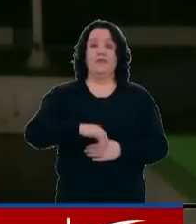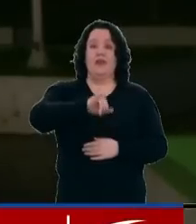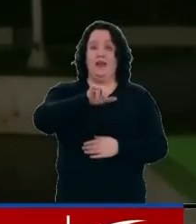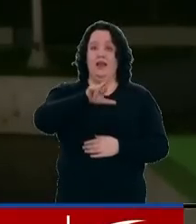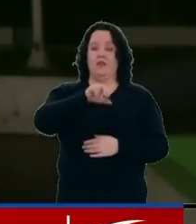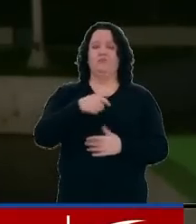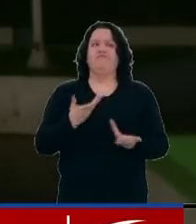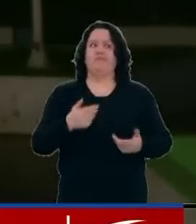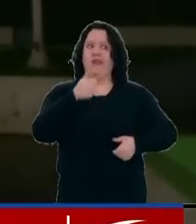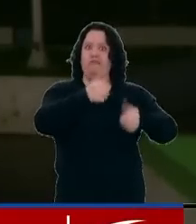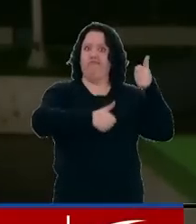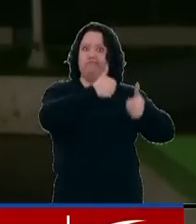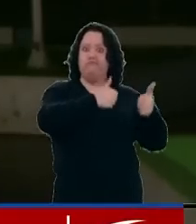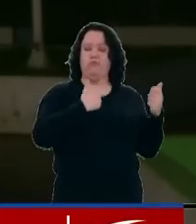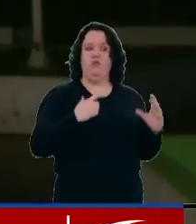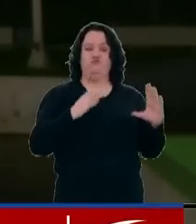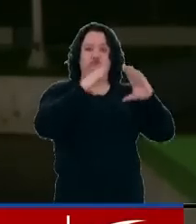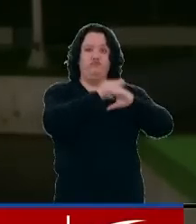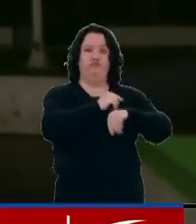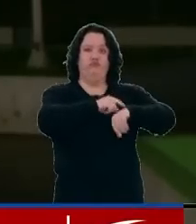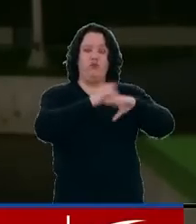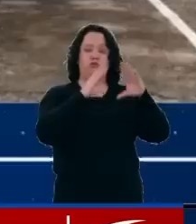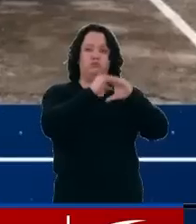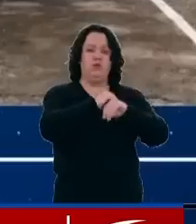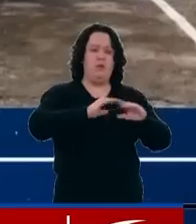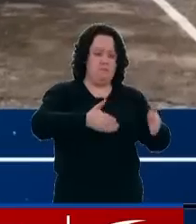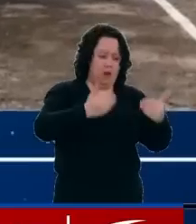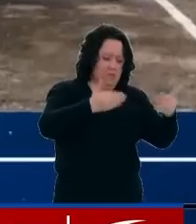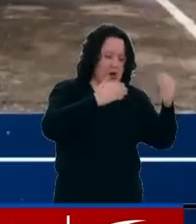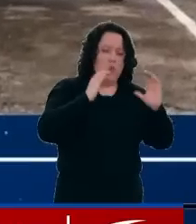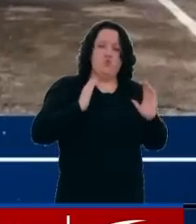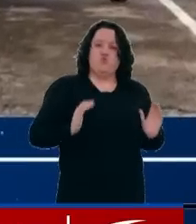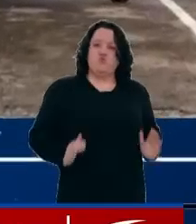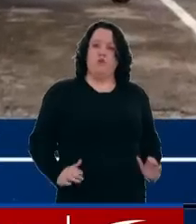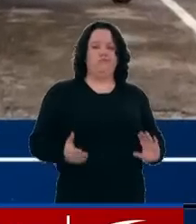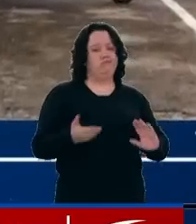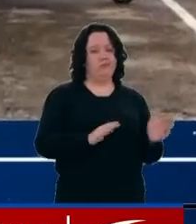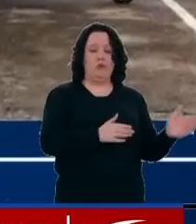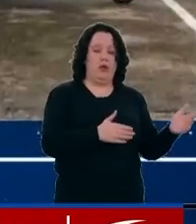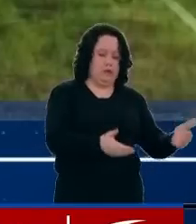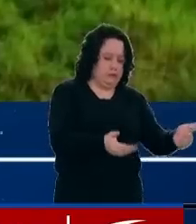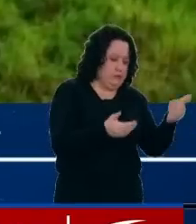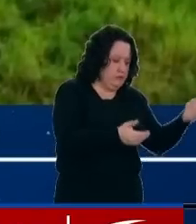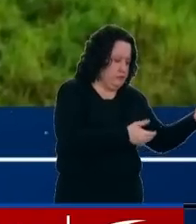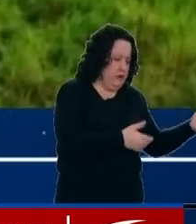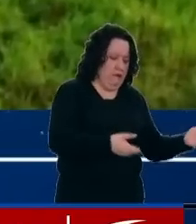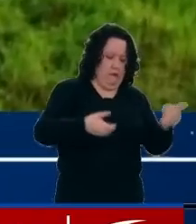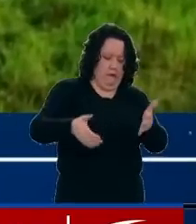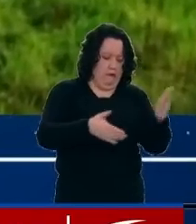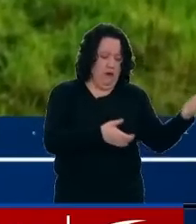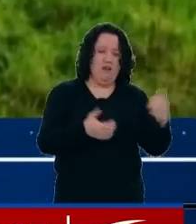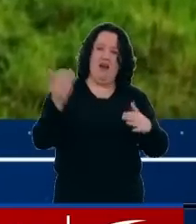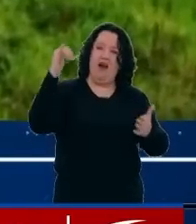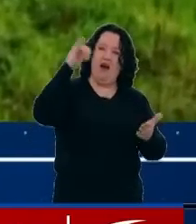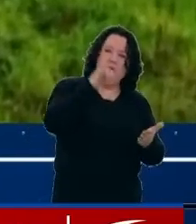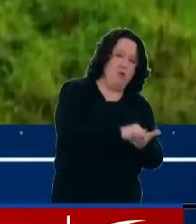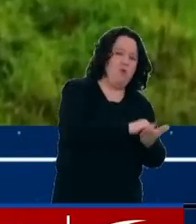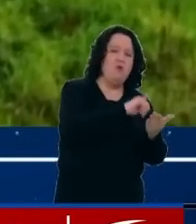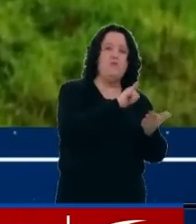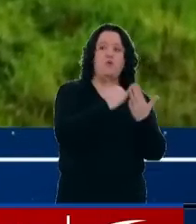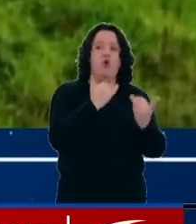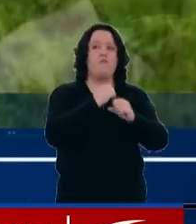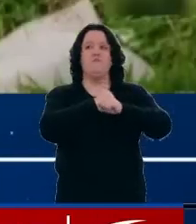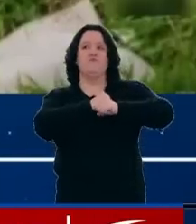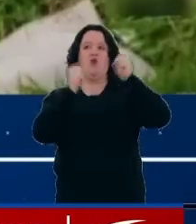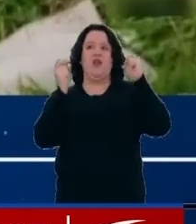Según las autoridades, en horas de la noche culminó la extracción de los cuerpos de las personas que perdieron la vida en el siniestro aéreo registrado esta